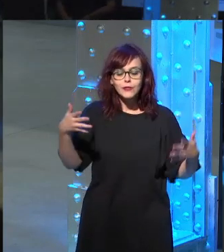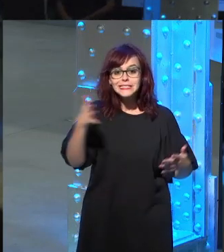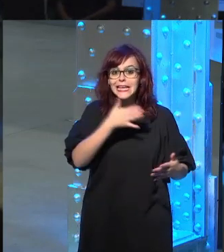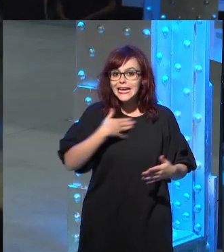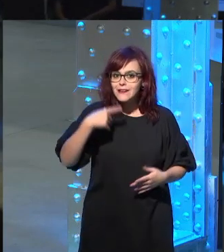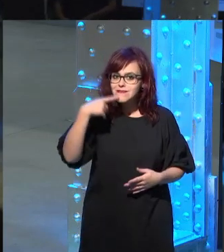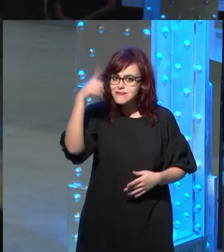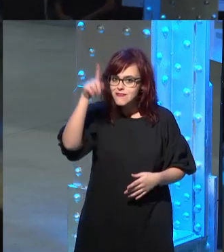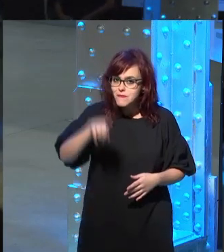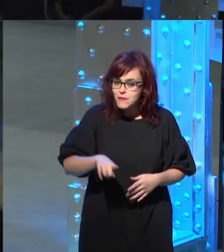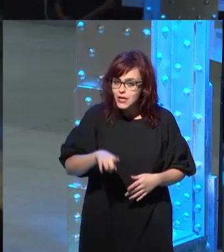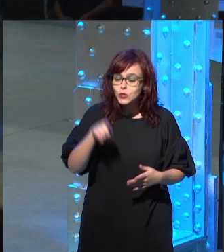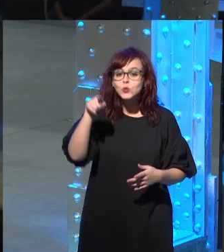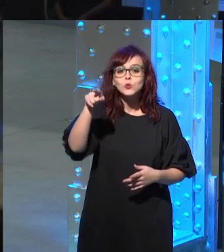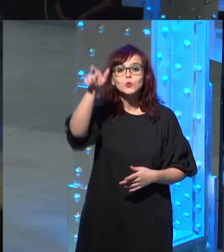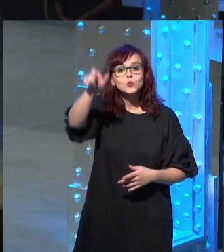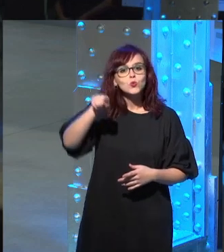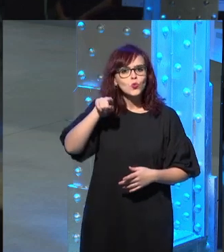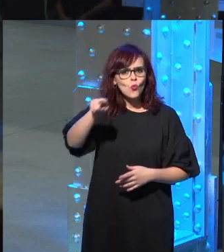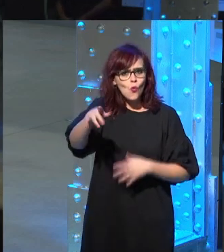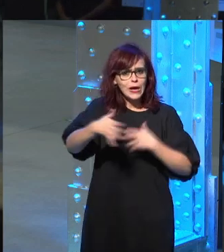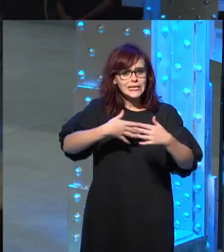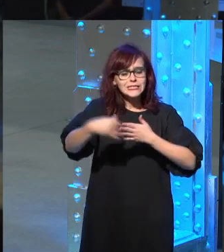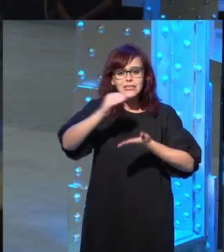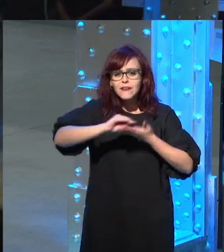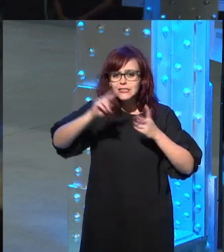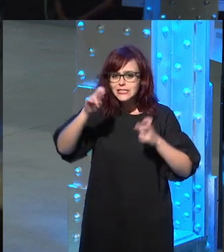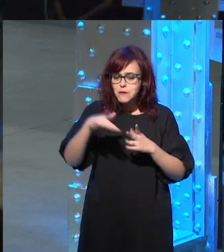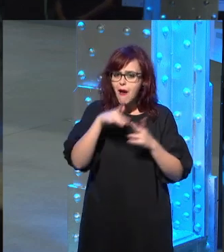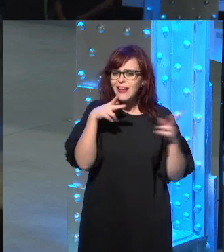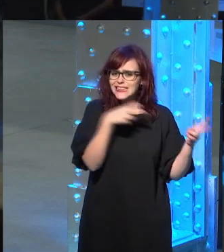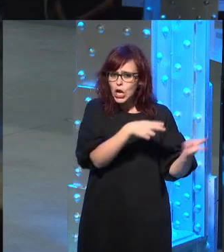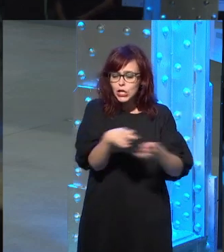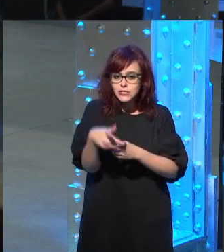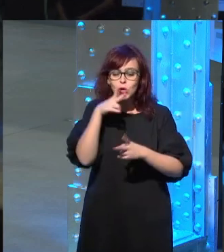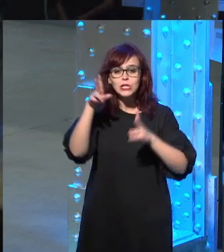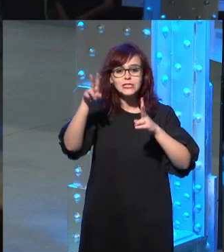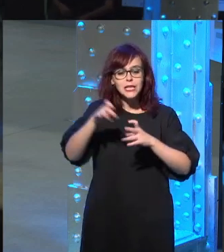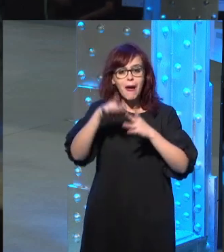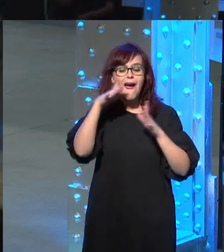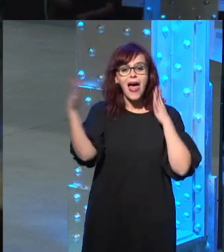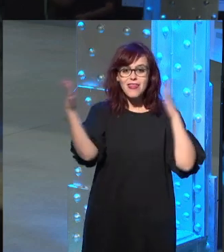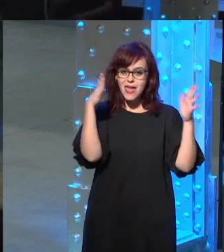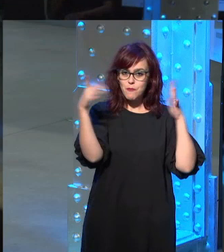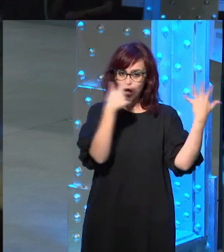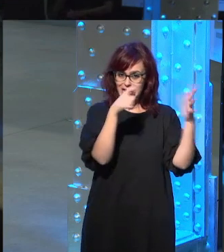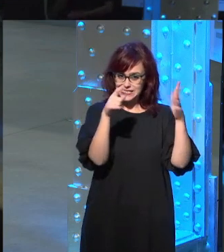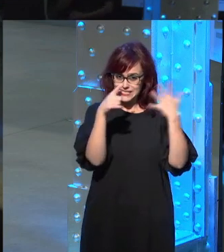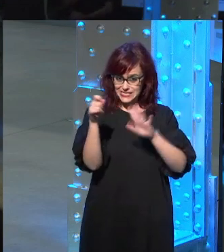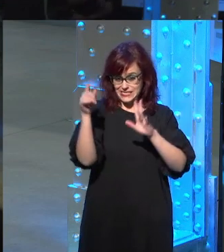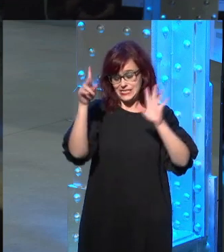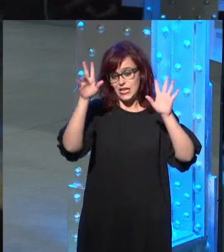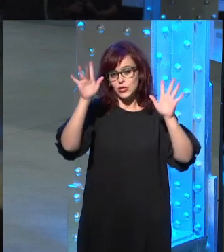Mario es tú que escribiste tanto sobre el terrorismo de Sendero Luminoso sobre el terrorismo de los años 70 en América